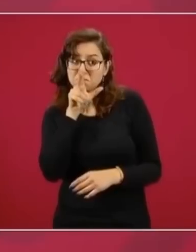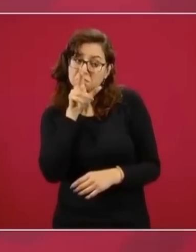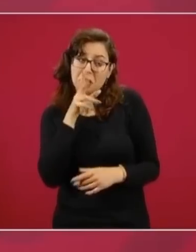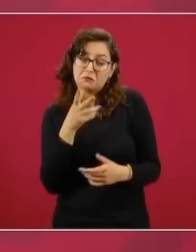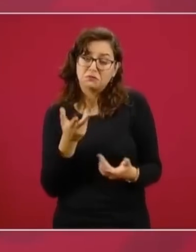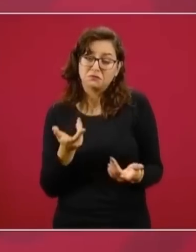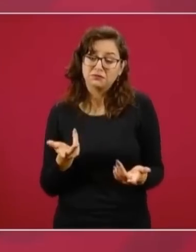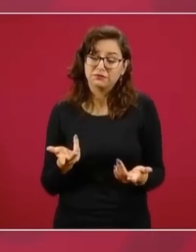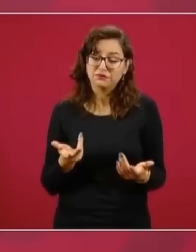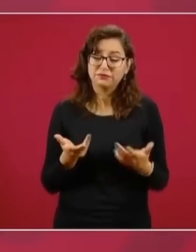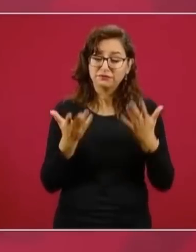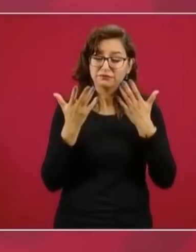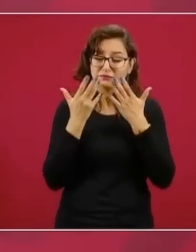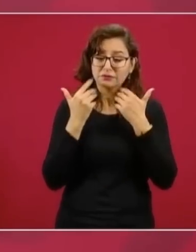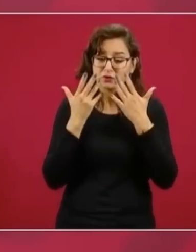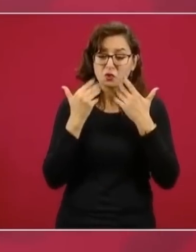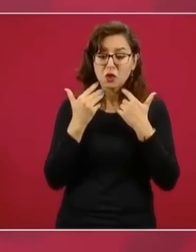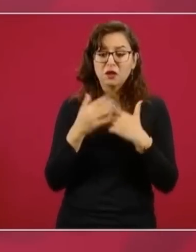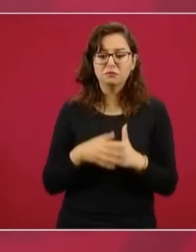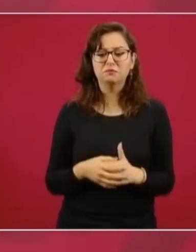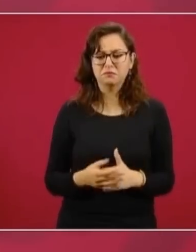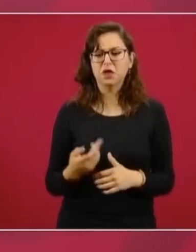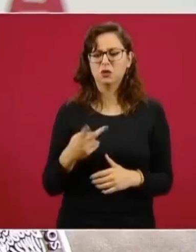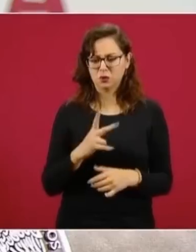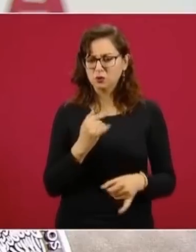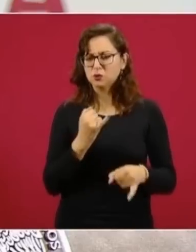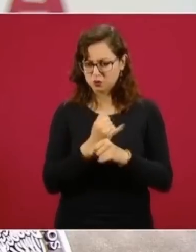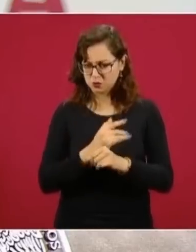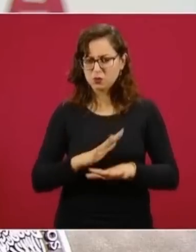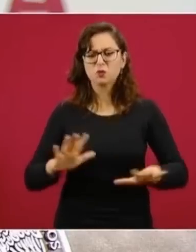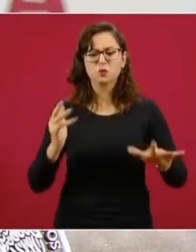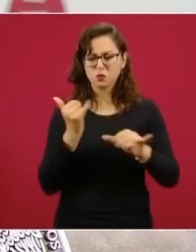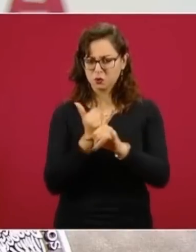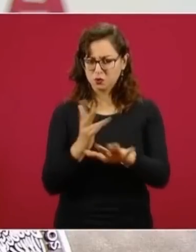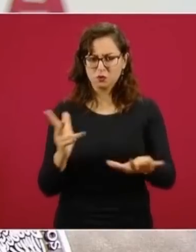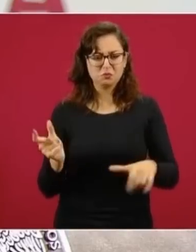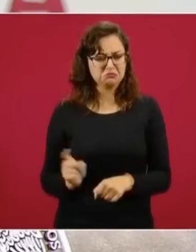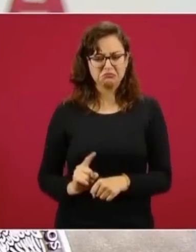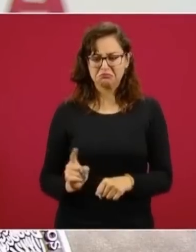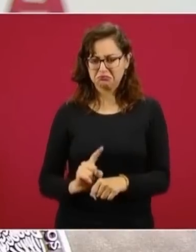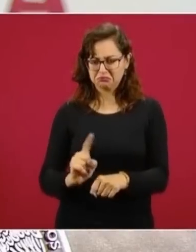Pero yo les voy a estar informando diariamente.